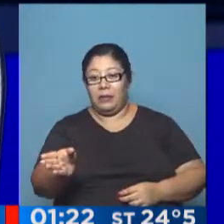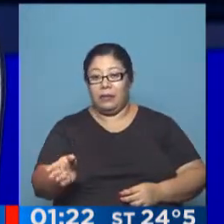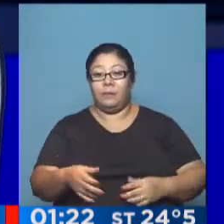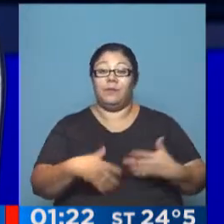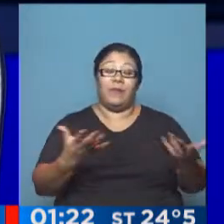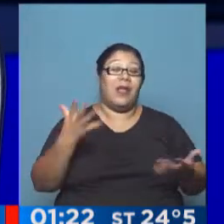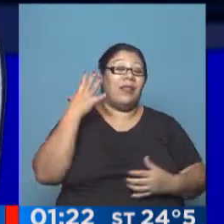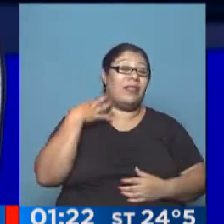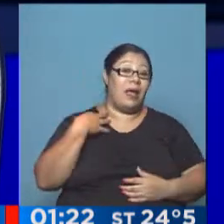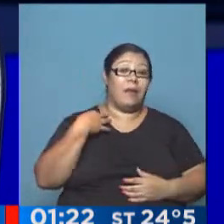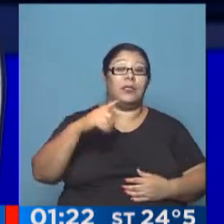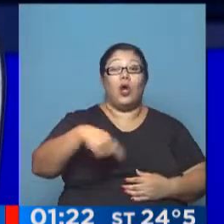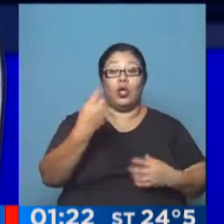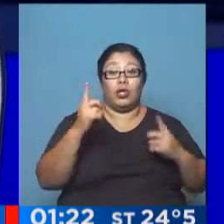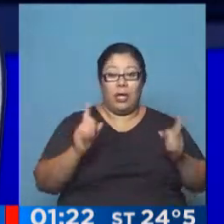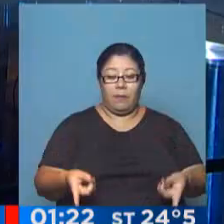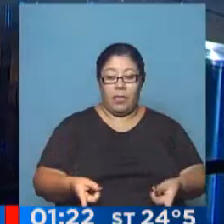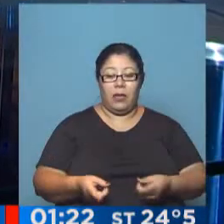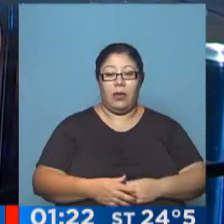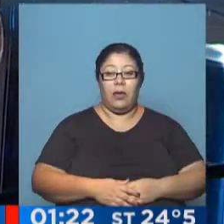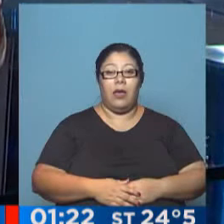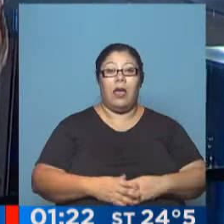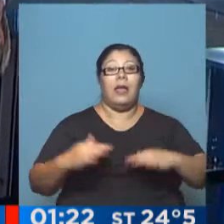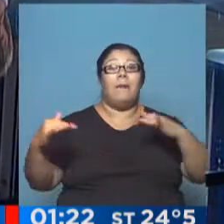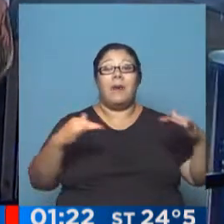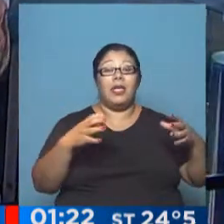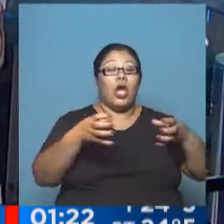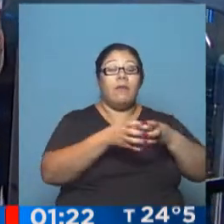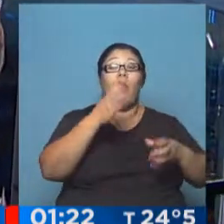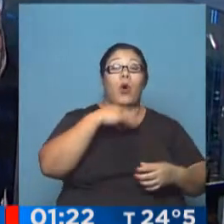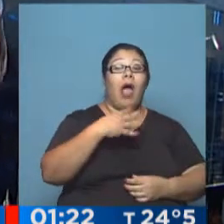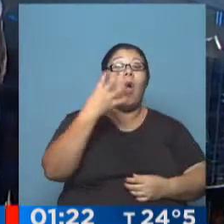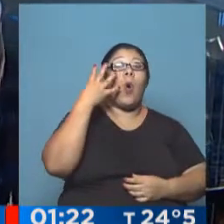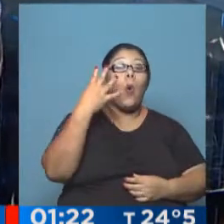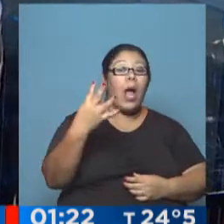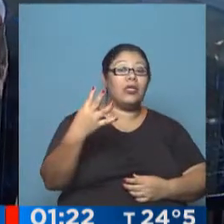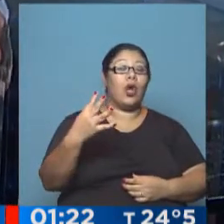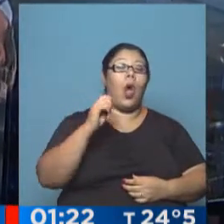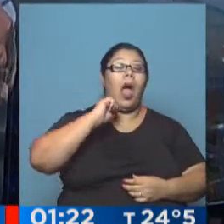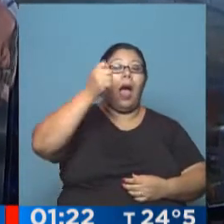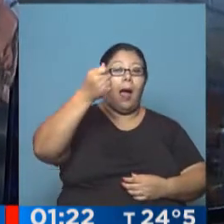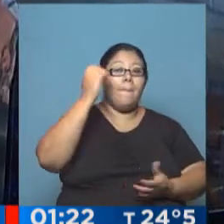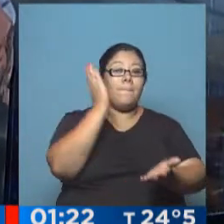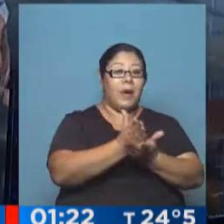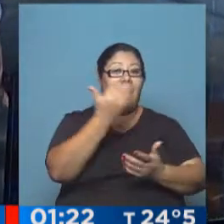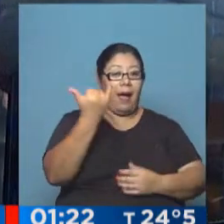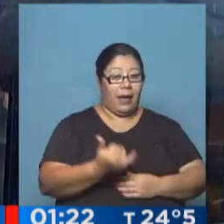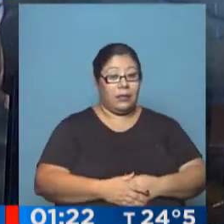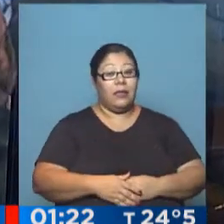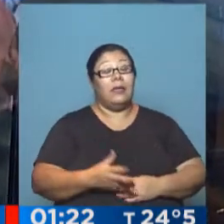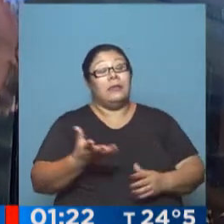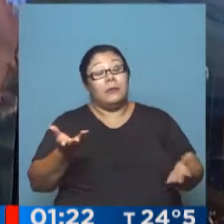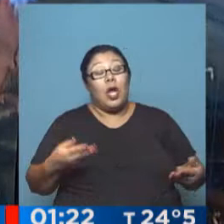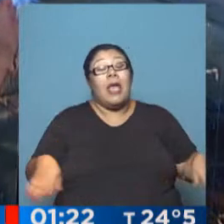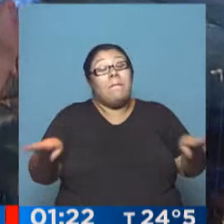Carlos Tevez. Como podría ser en otro lado, cuatro amonestados para el conjunto Genaise. Me hubiera gustado ganar, pero un empate de visitante y en Colombia no está mal. No está